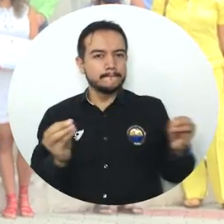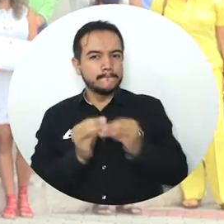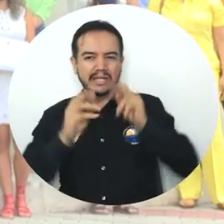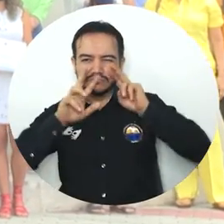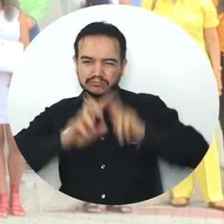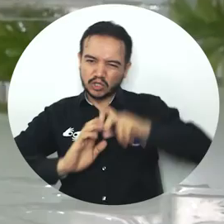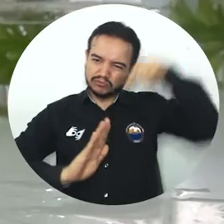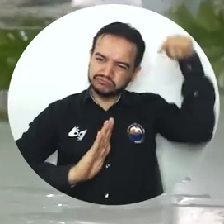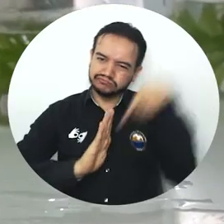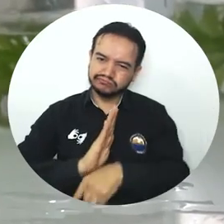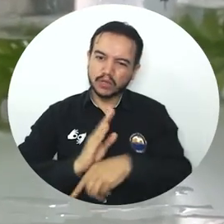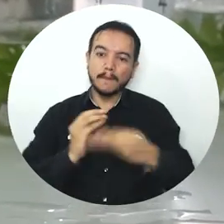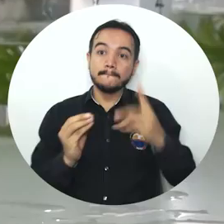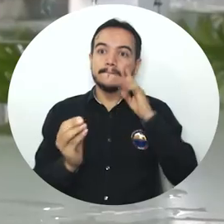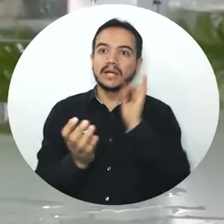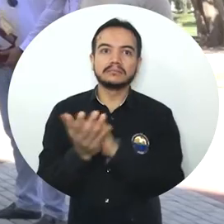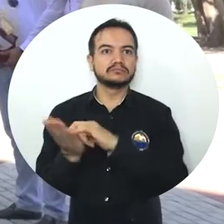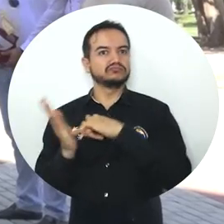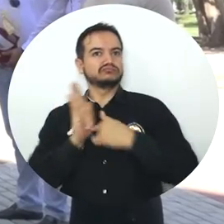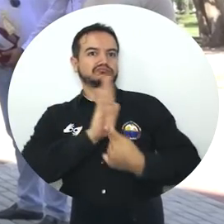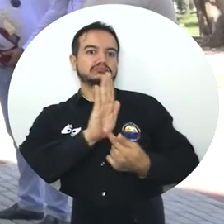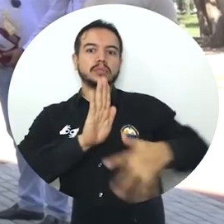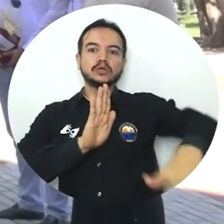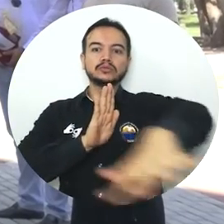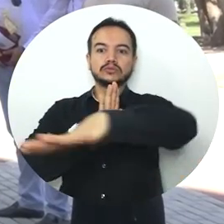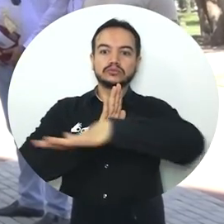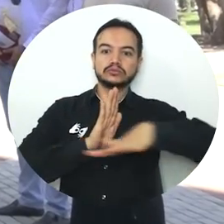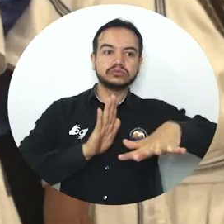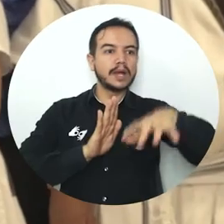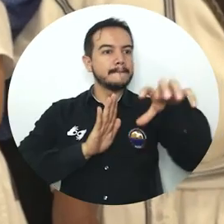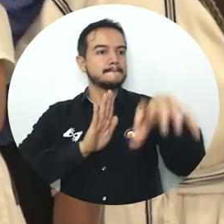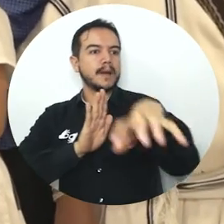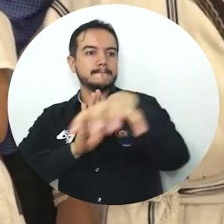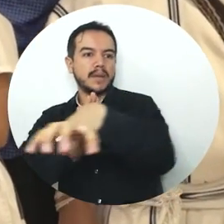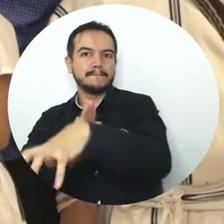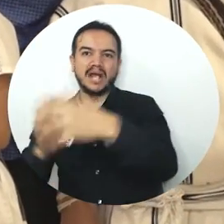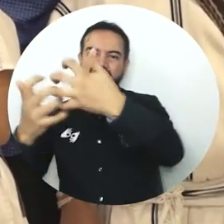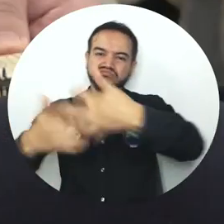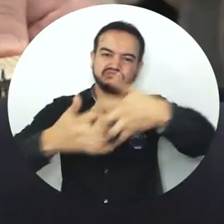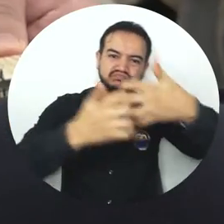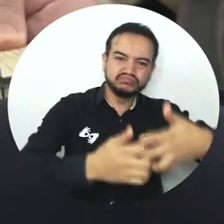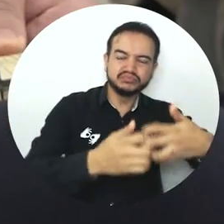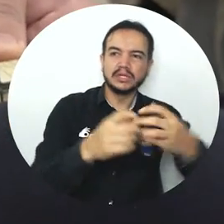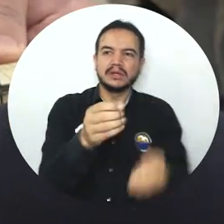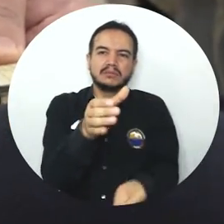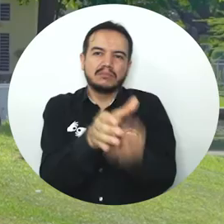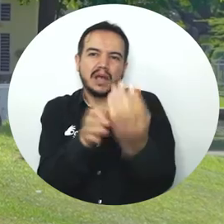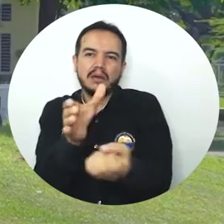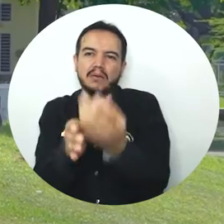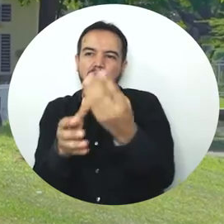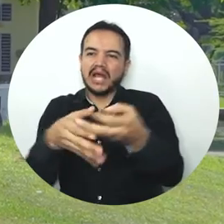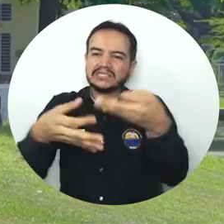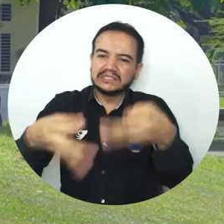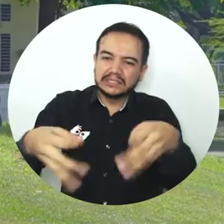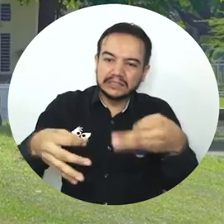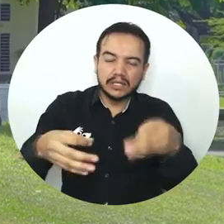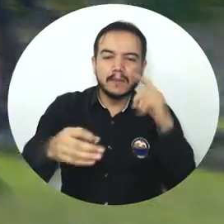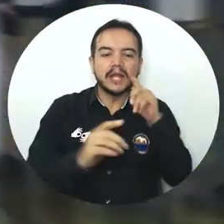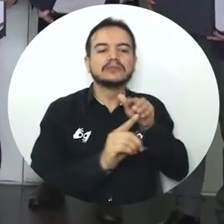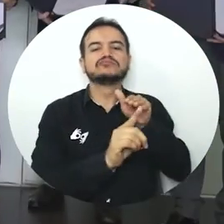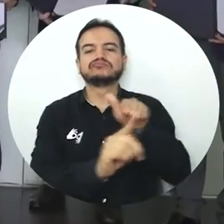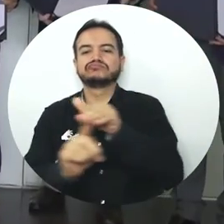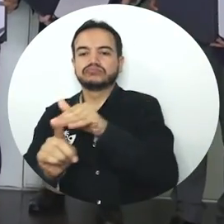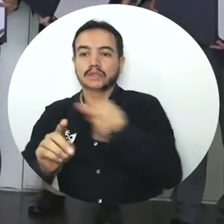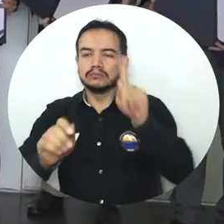procesos de investigación e innovación que han llevado significativos avances a comunidades, empresas locales, pequeños productores, entre otros,